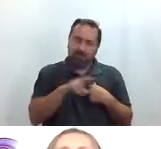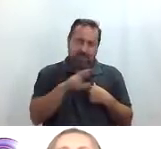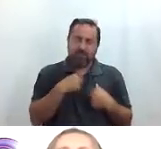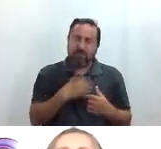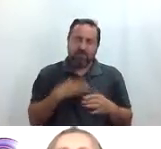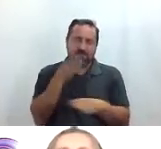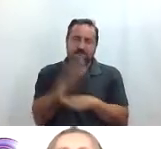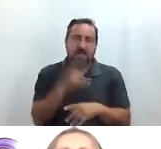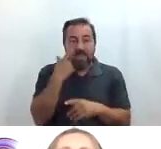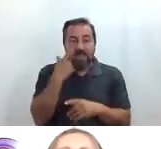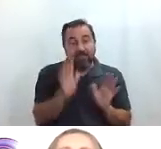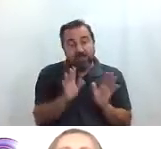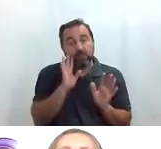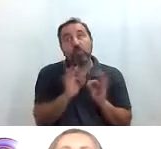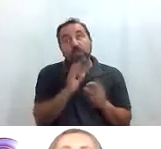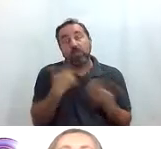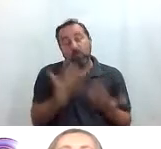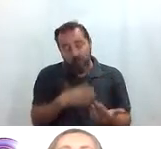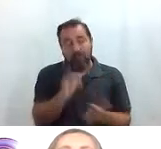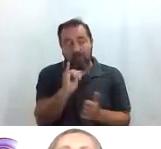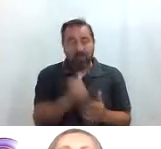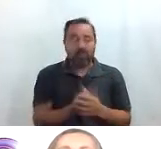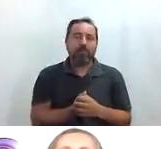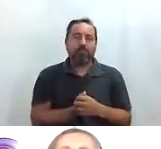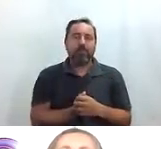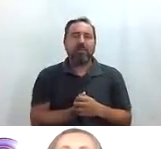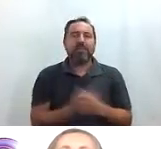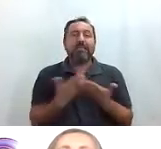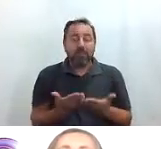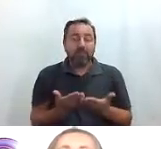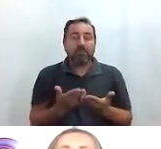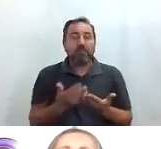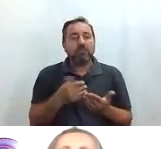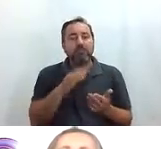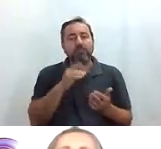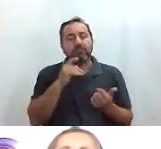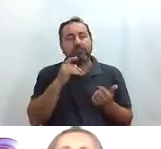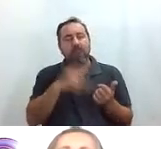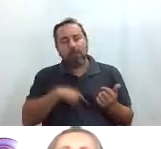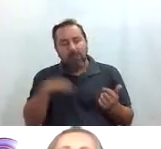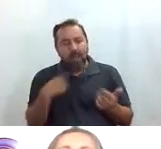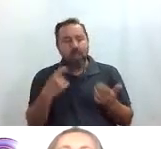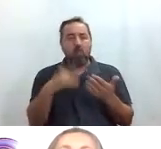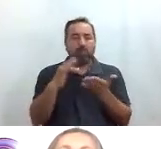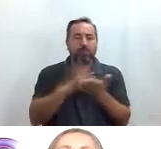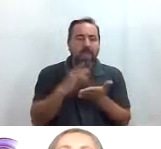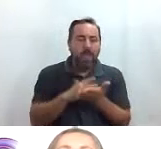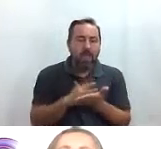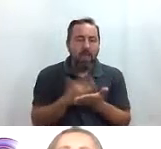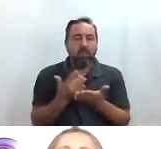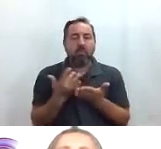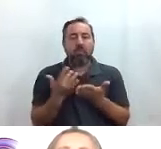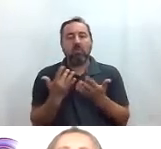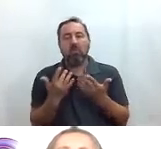en este caso tengo suerte también y la encuentro pues eso estuvimos por el Prado me estuvieron explicando las